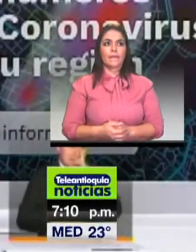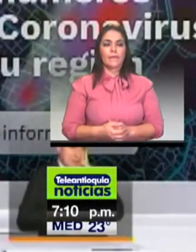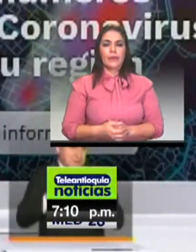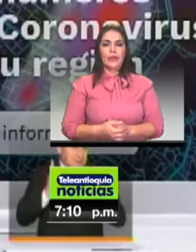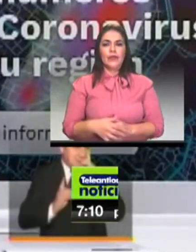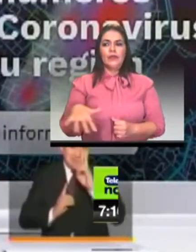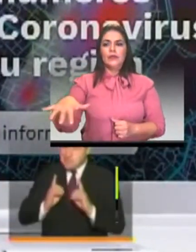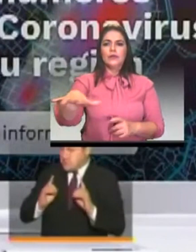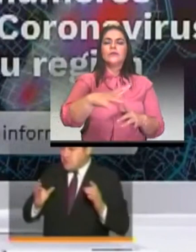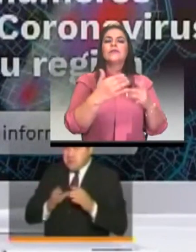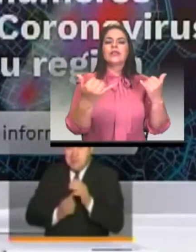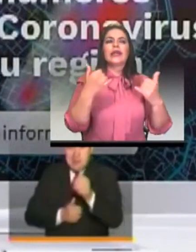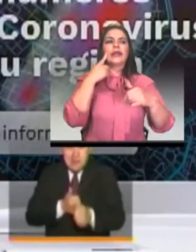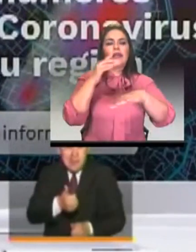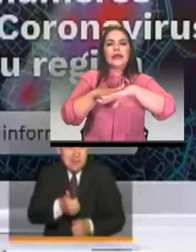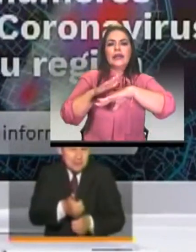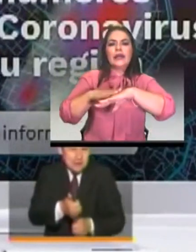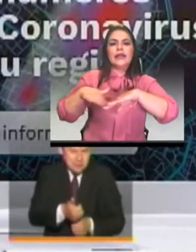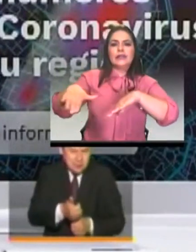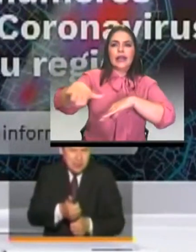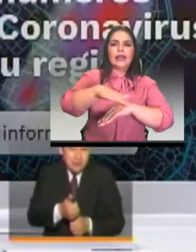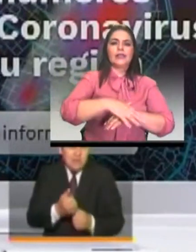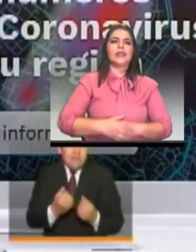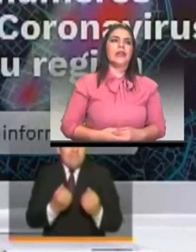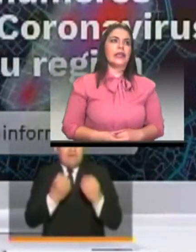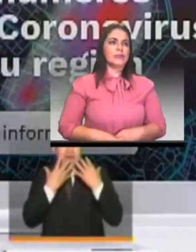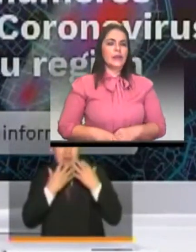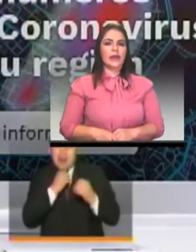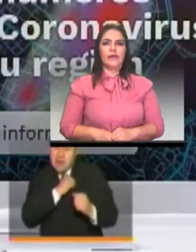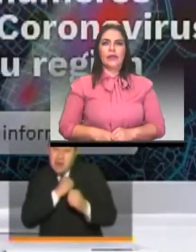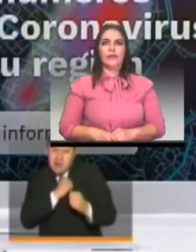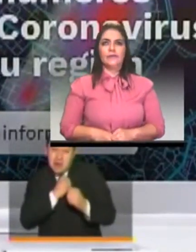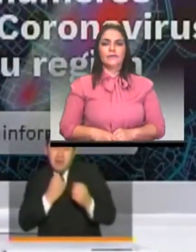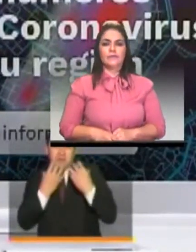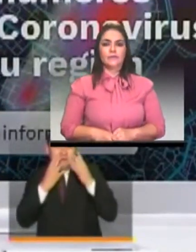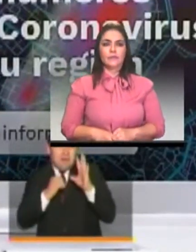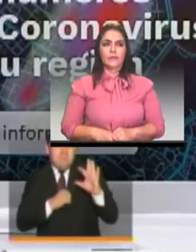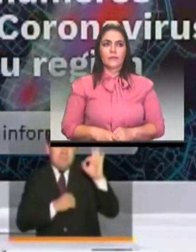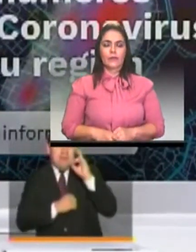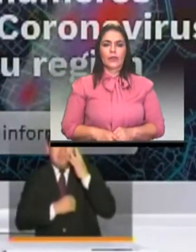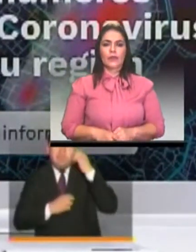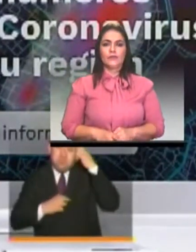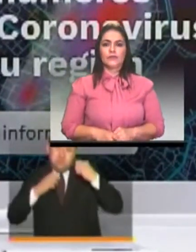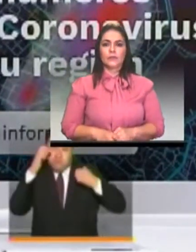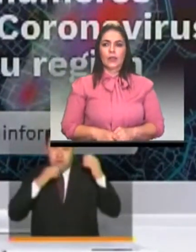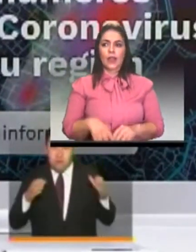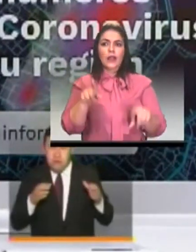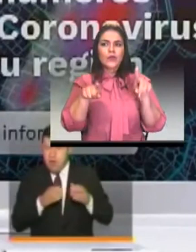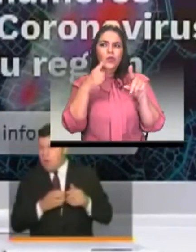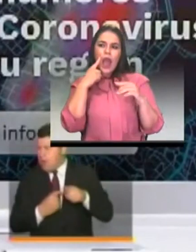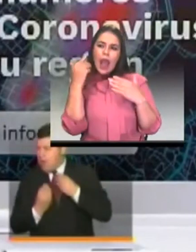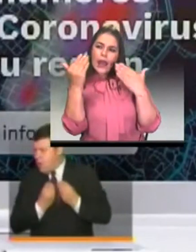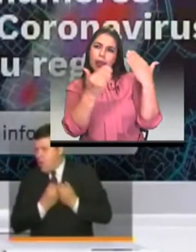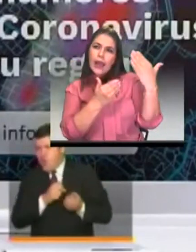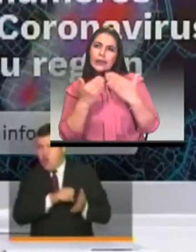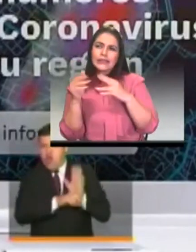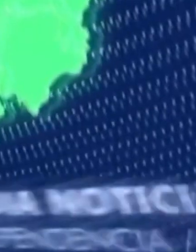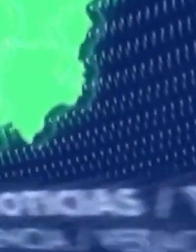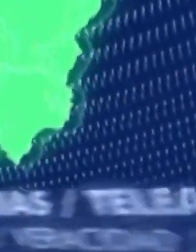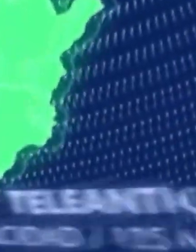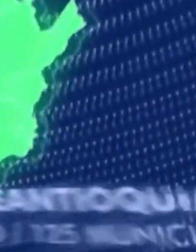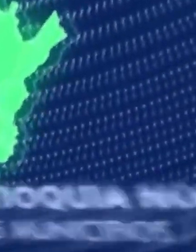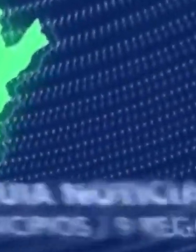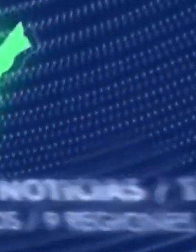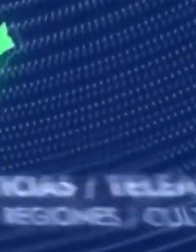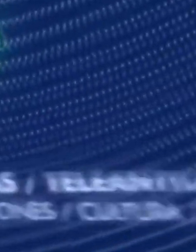que nos estén asesorando los infectólogos, los epidemiólogos, que son los que están analizando el comportamiento del COVID-19.